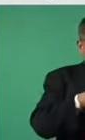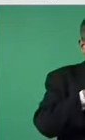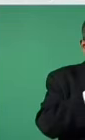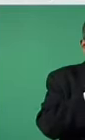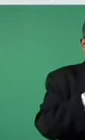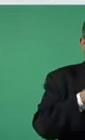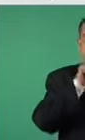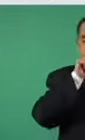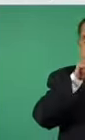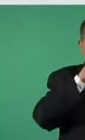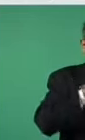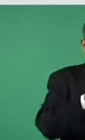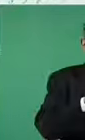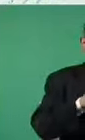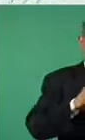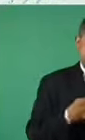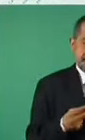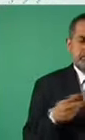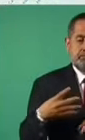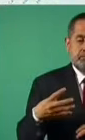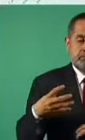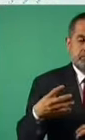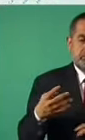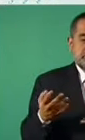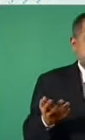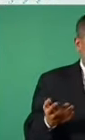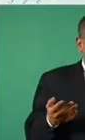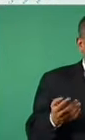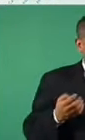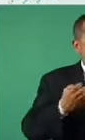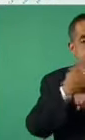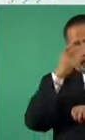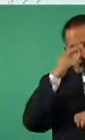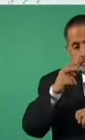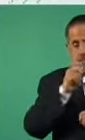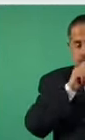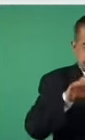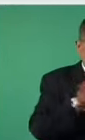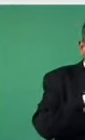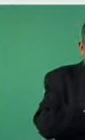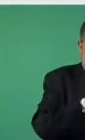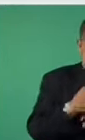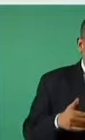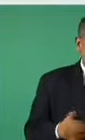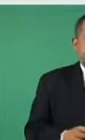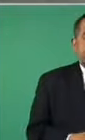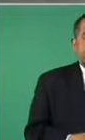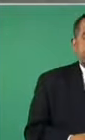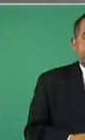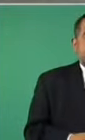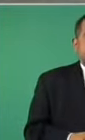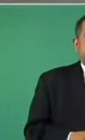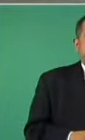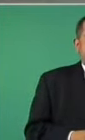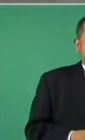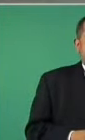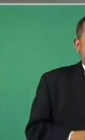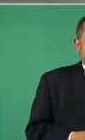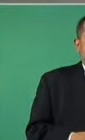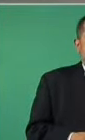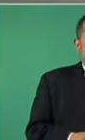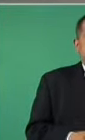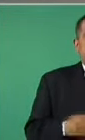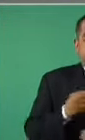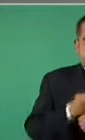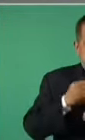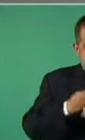cuarto y el Estado de México también ha cambiado de lugar. Adelante, por favor. Estamos